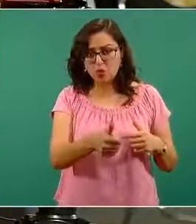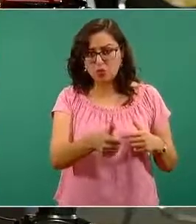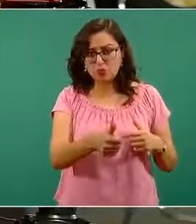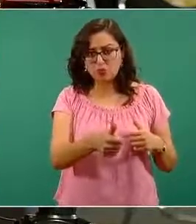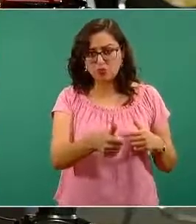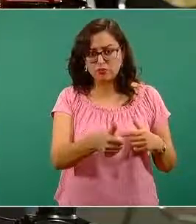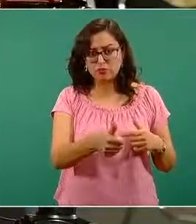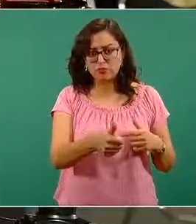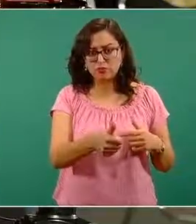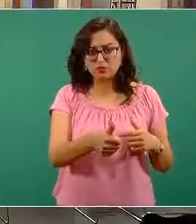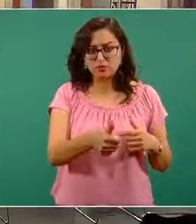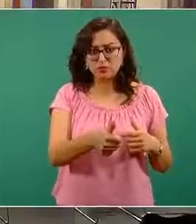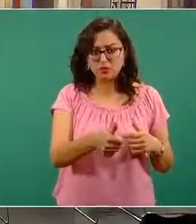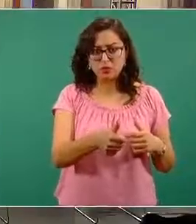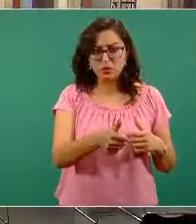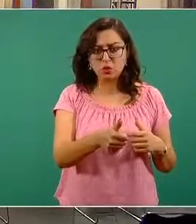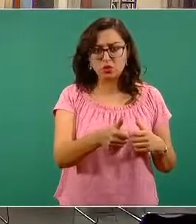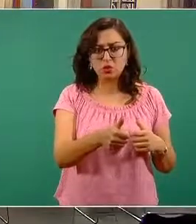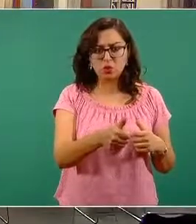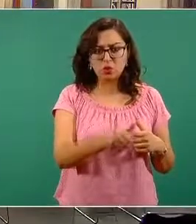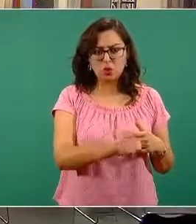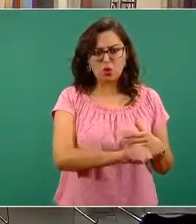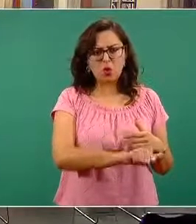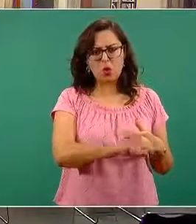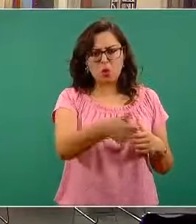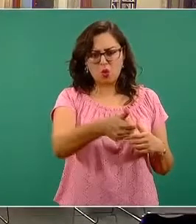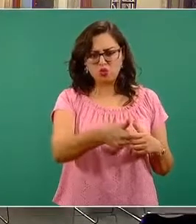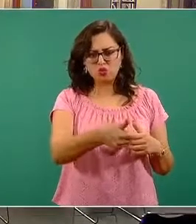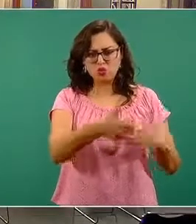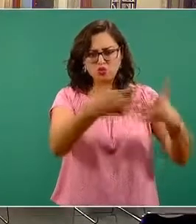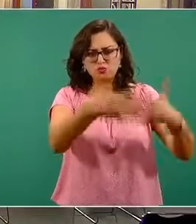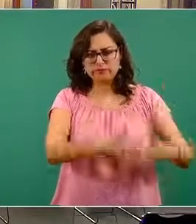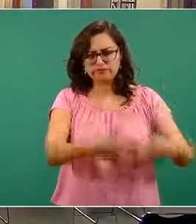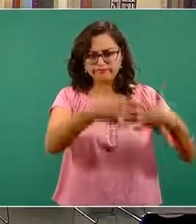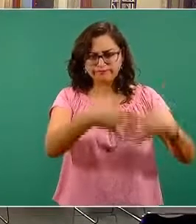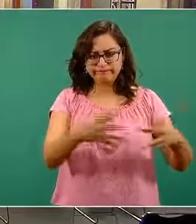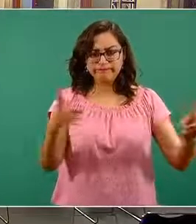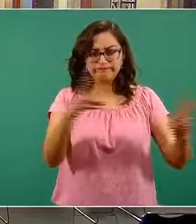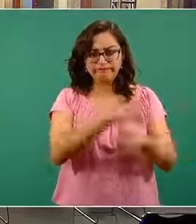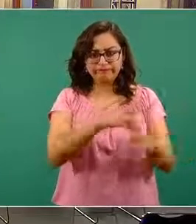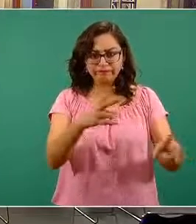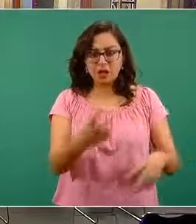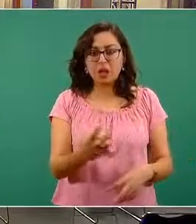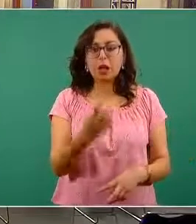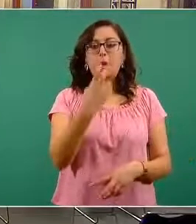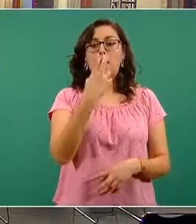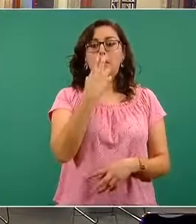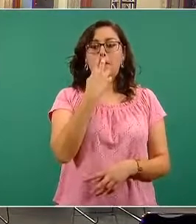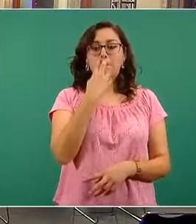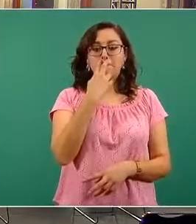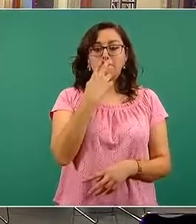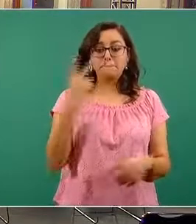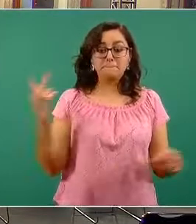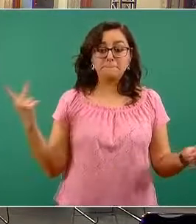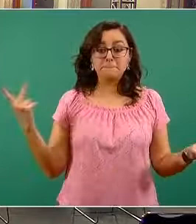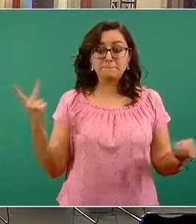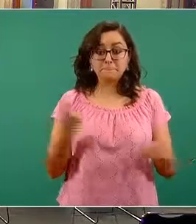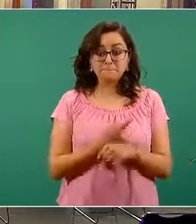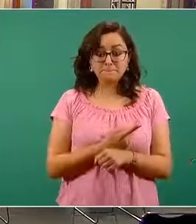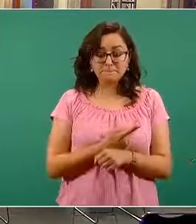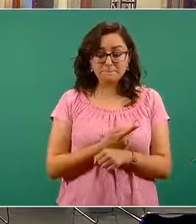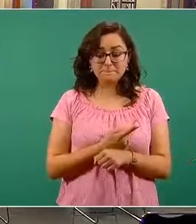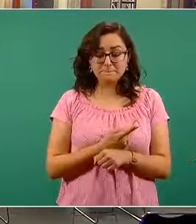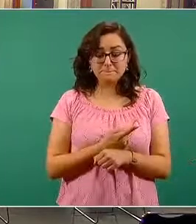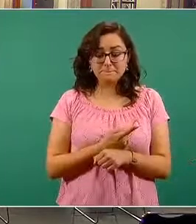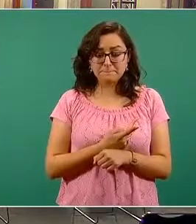oxígeno también. Bueno, el otro aparato y entonces al momento que este aparato ya no